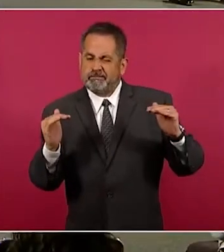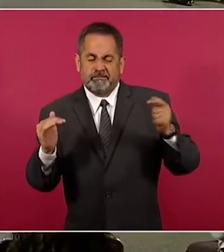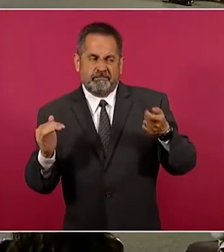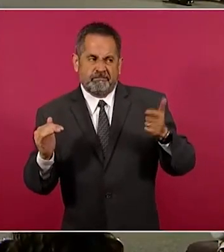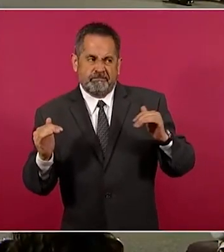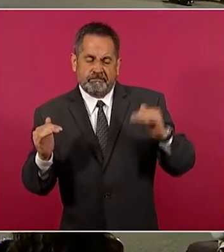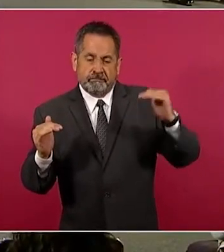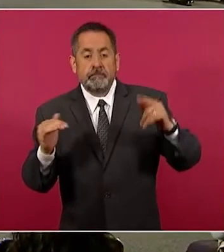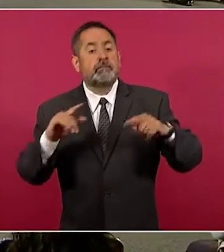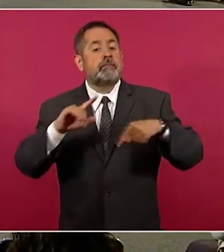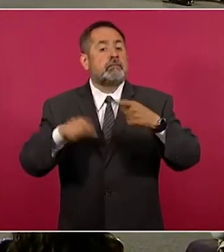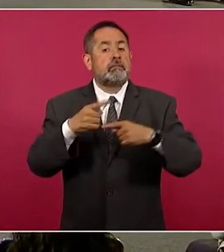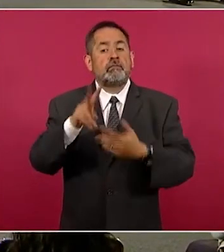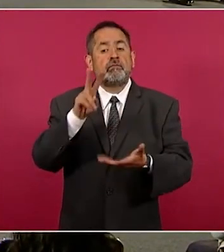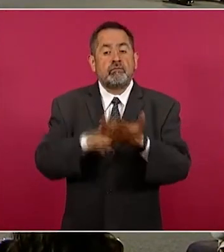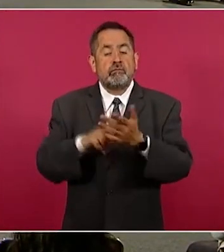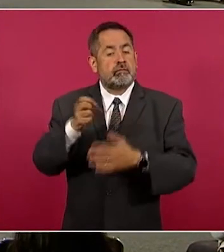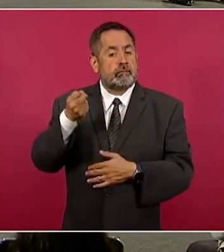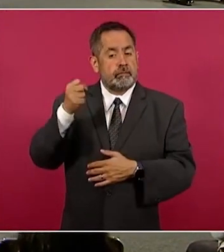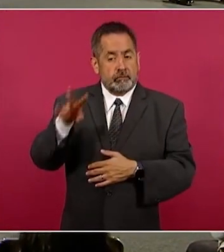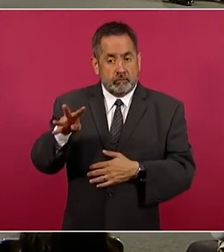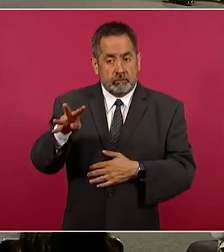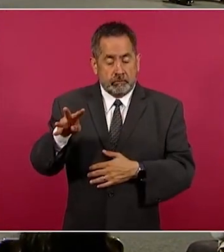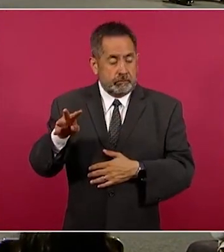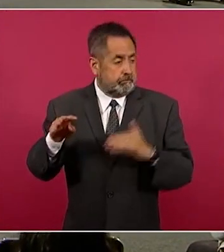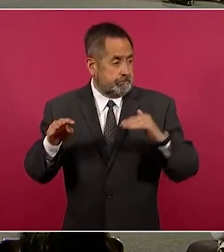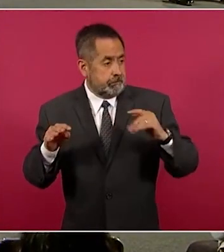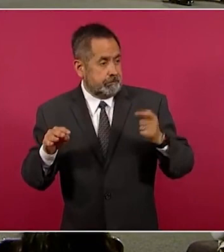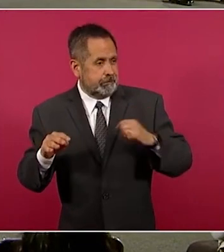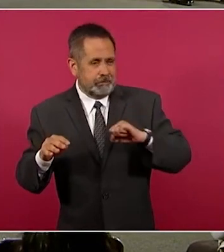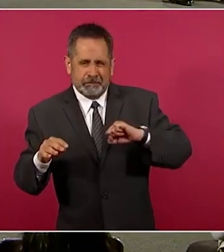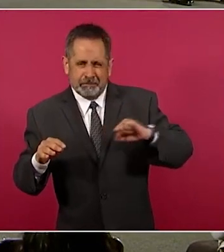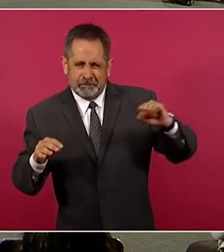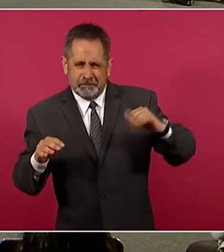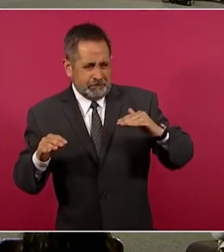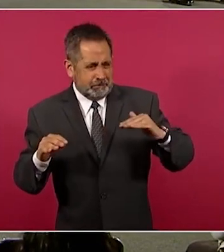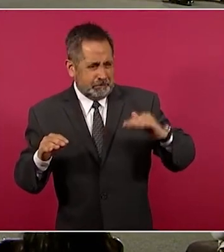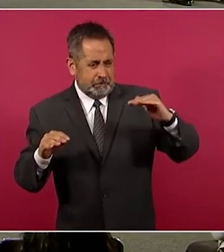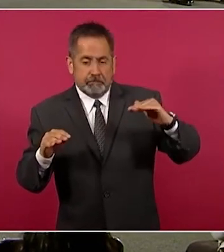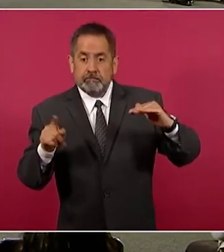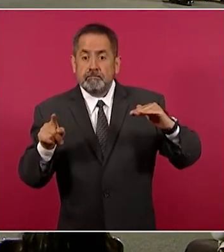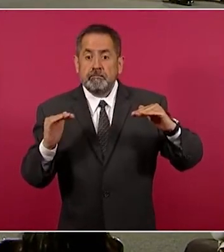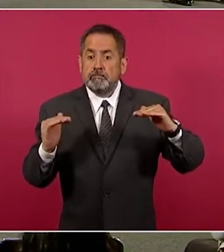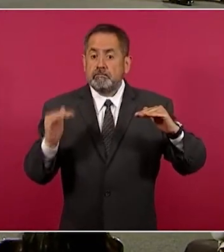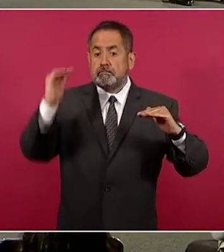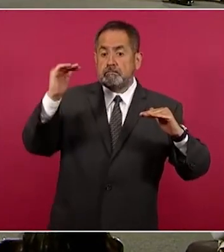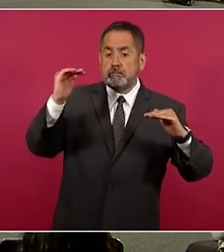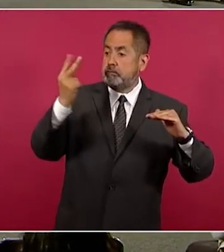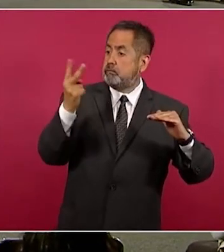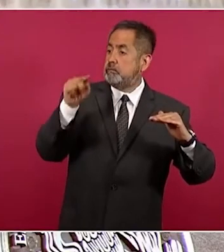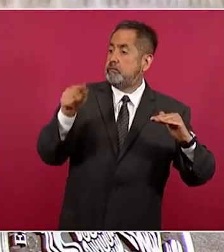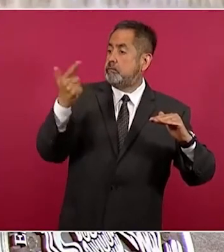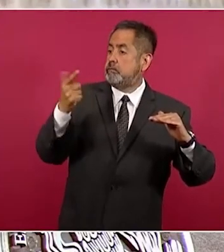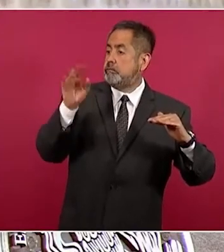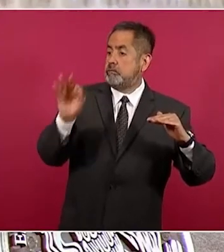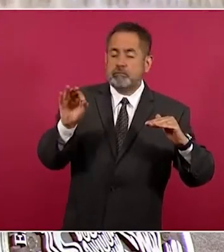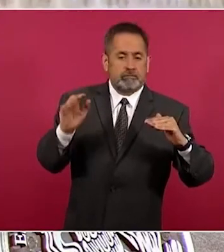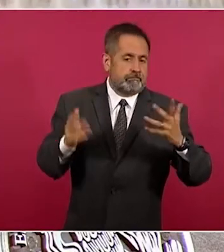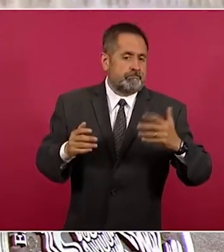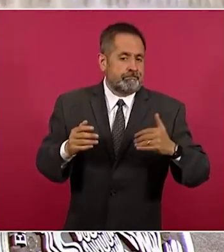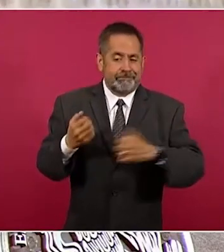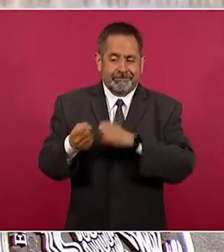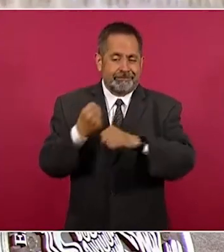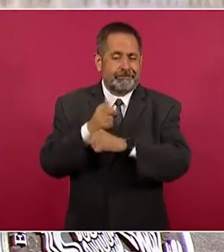2017. En el 2019 tuvimos ya 2.11 puntos superior a la inflación generada. Y en el